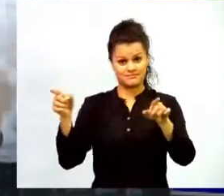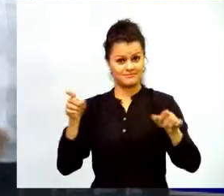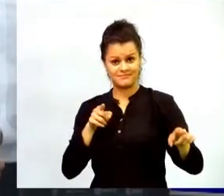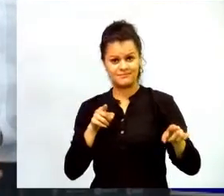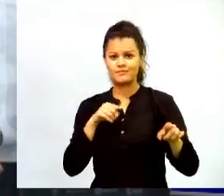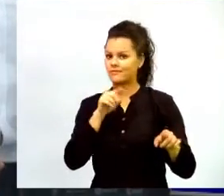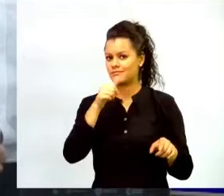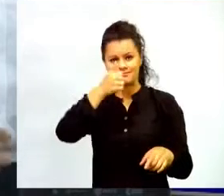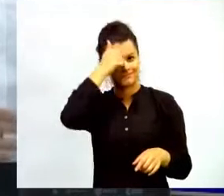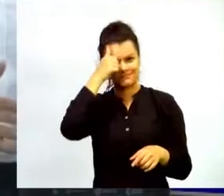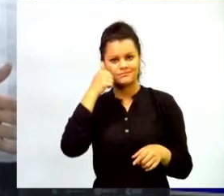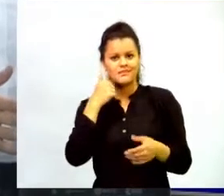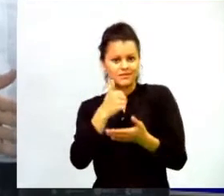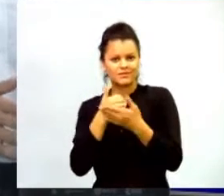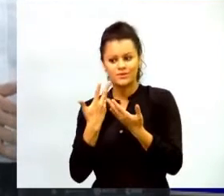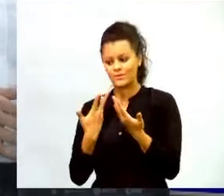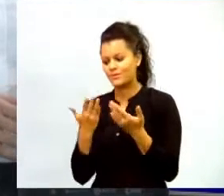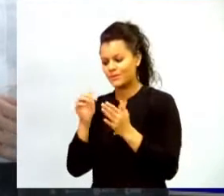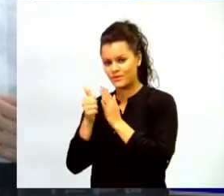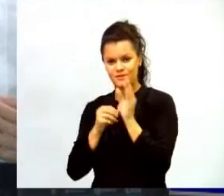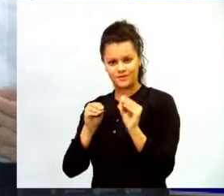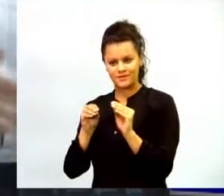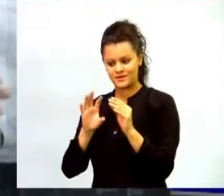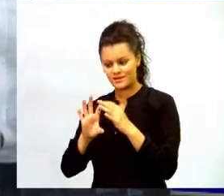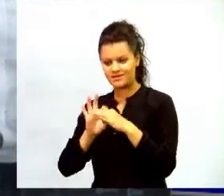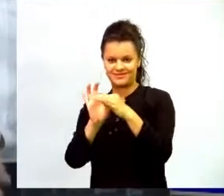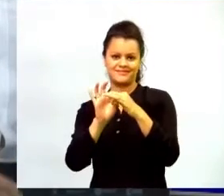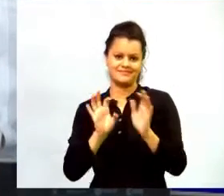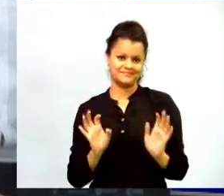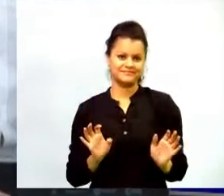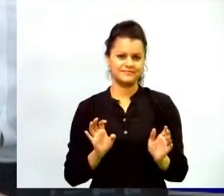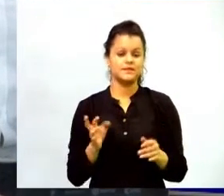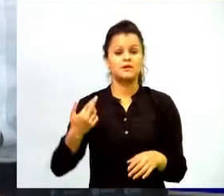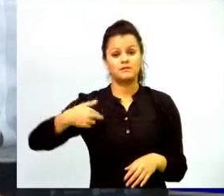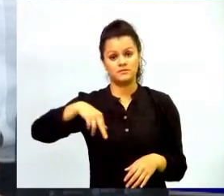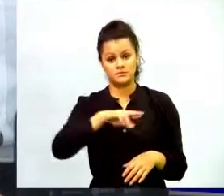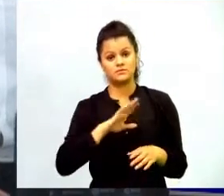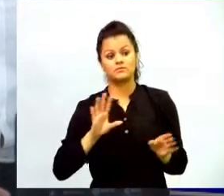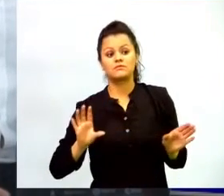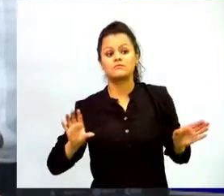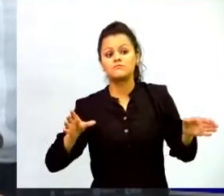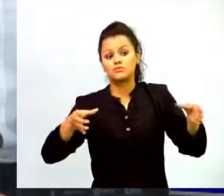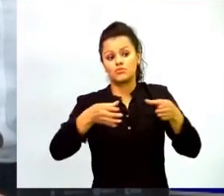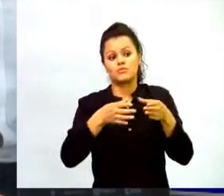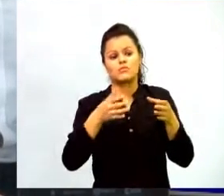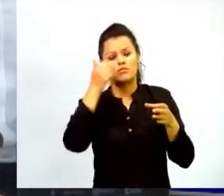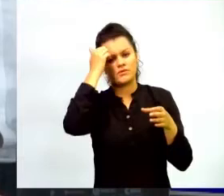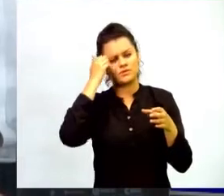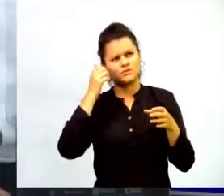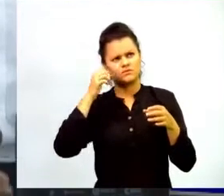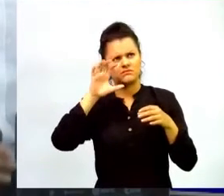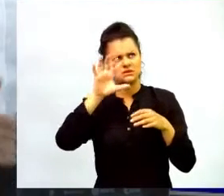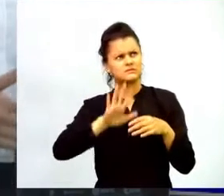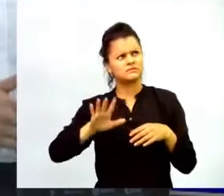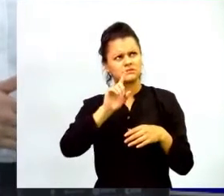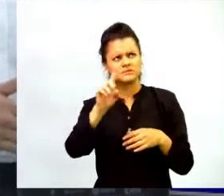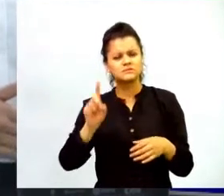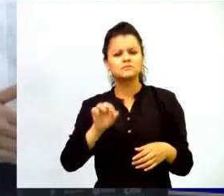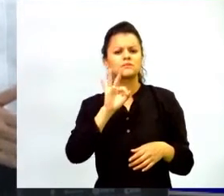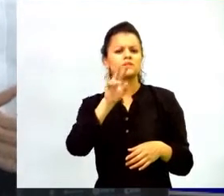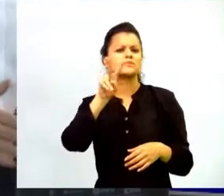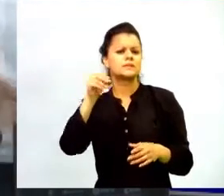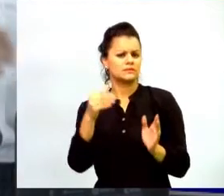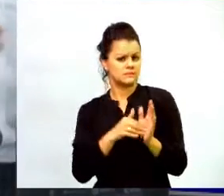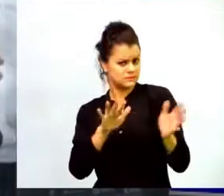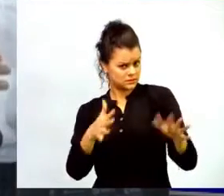todos los programas de formación nosotros tenemos una base grande de profesores en el país casi 320 mil pero necesitamos